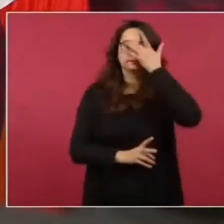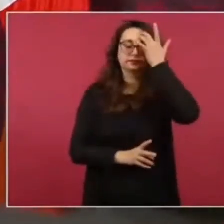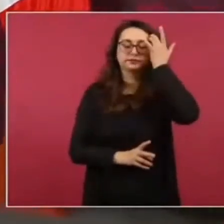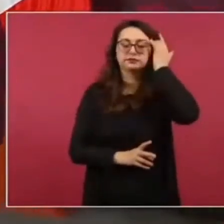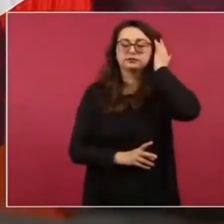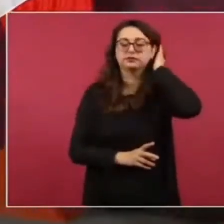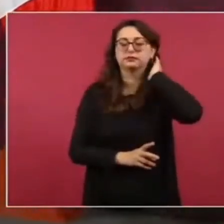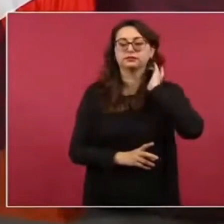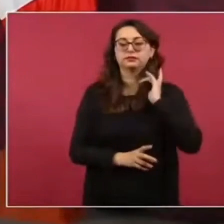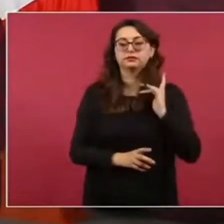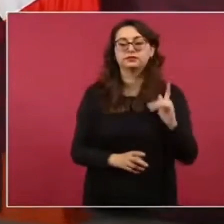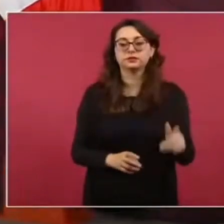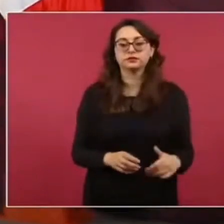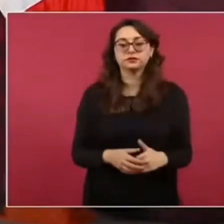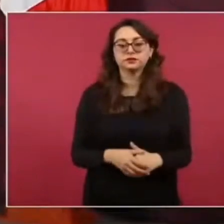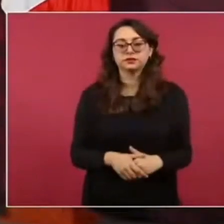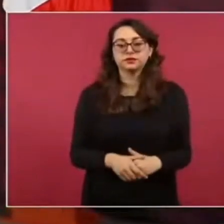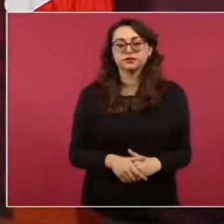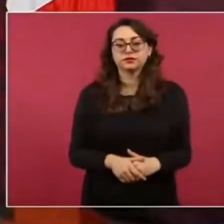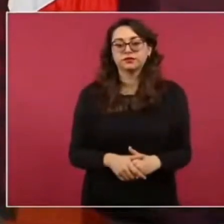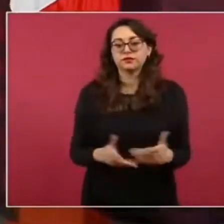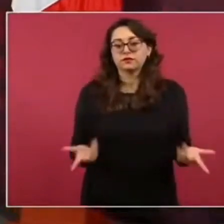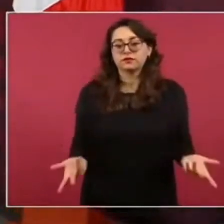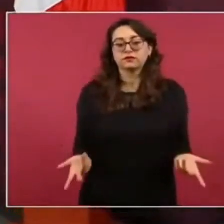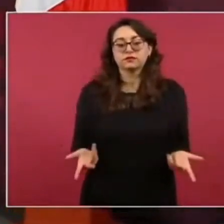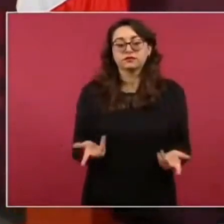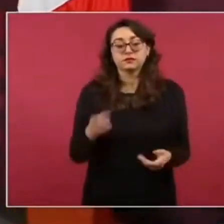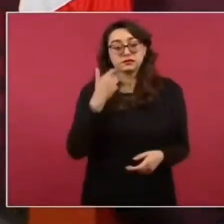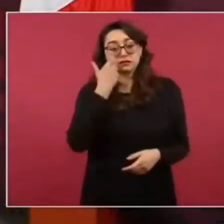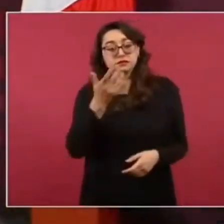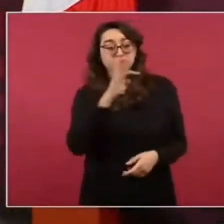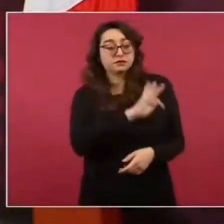o que la felicidad es lo material